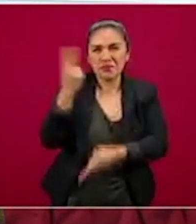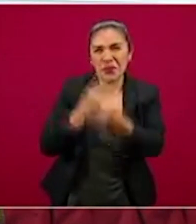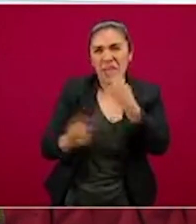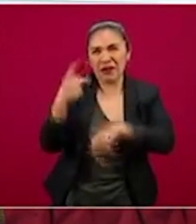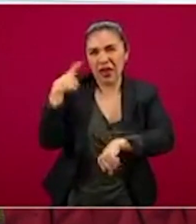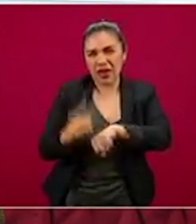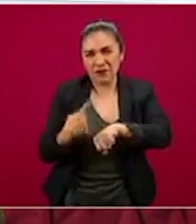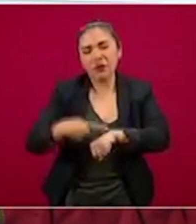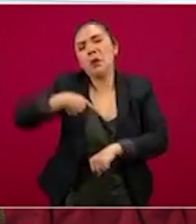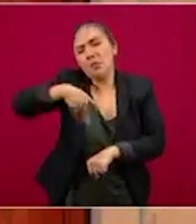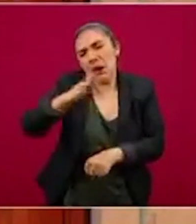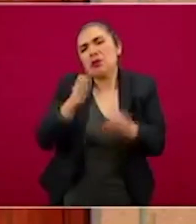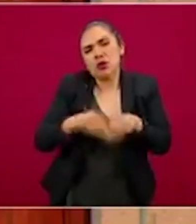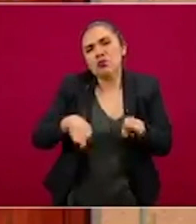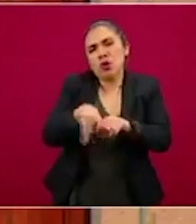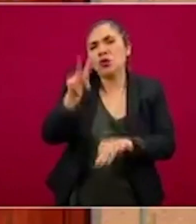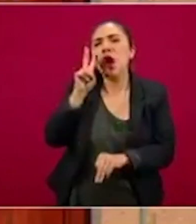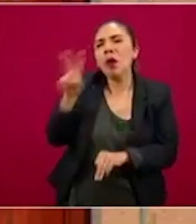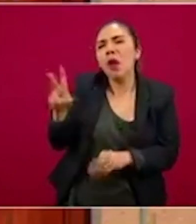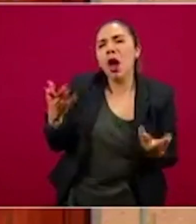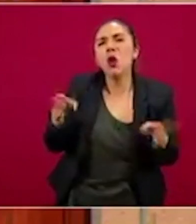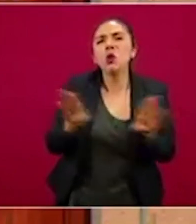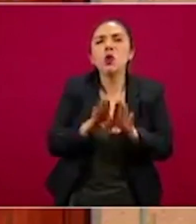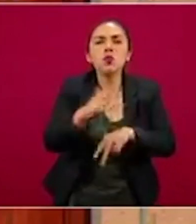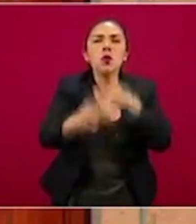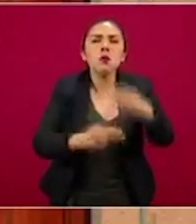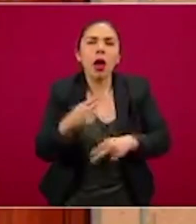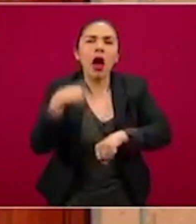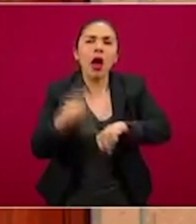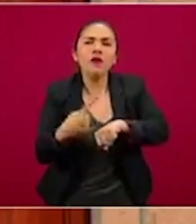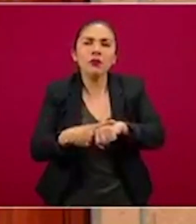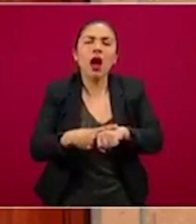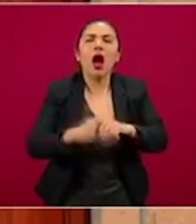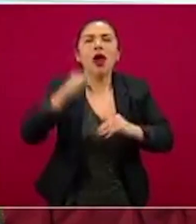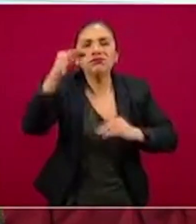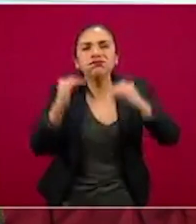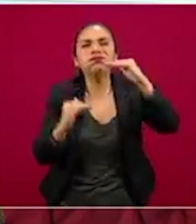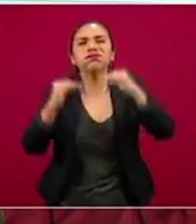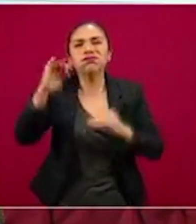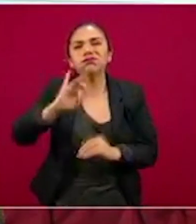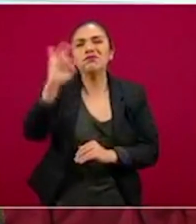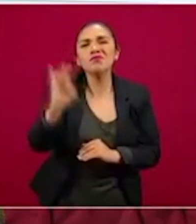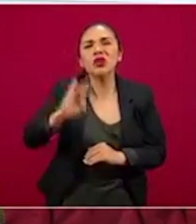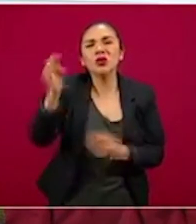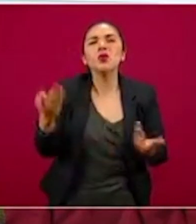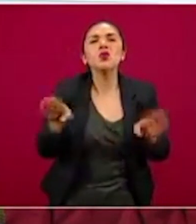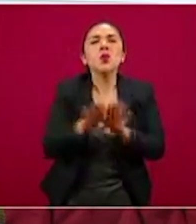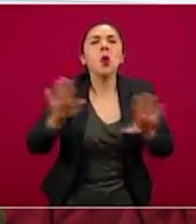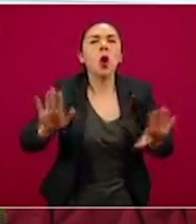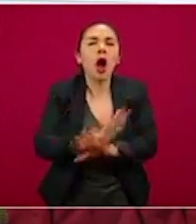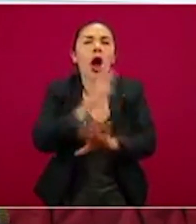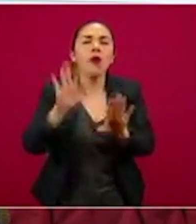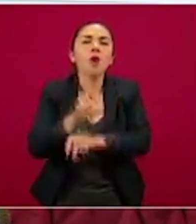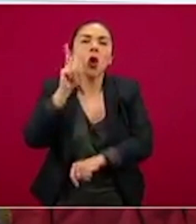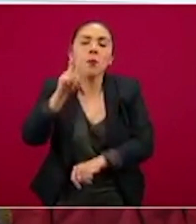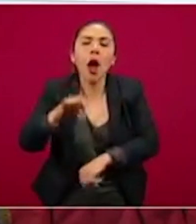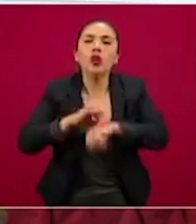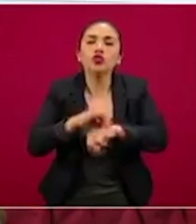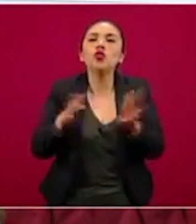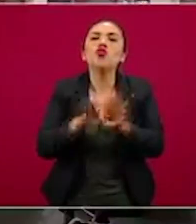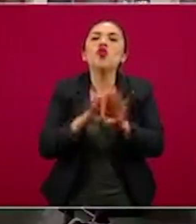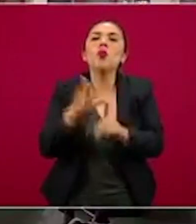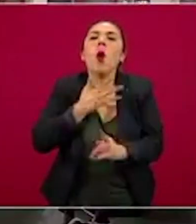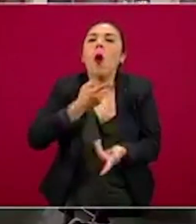Sin embargo, es importante ver cómo se sigue comportando este porcentaje de positividad, ya que básicamente lo que nos refleja es cómo puede estar la